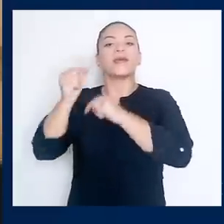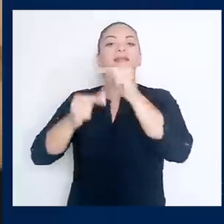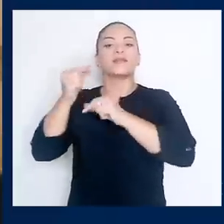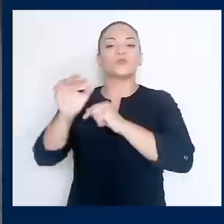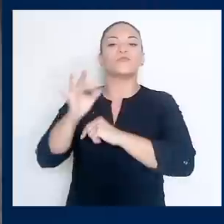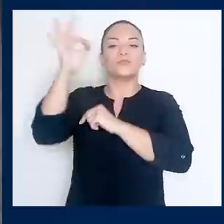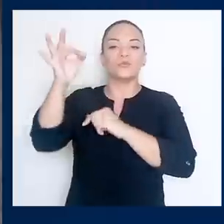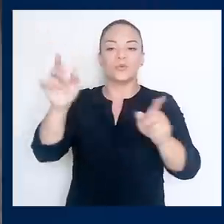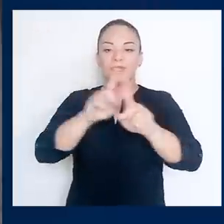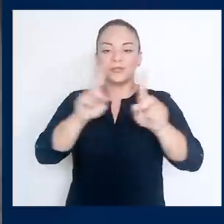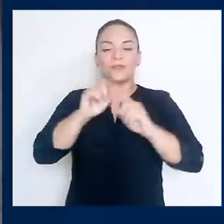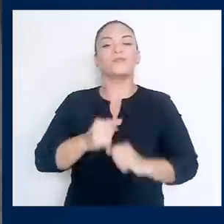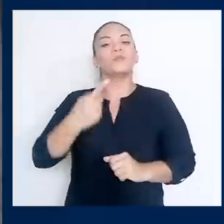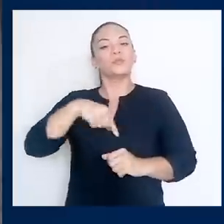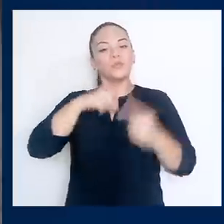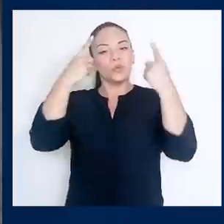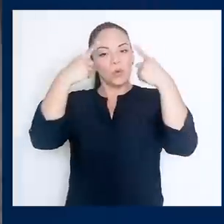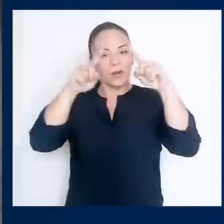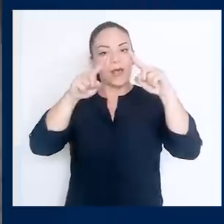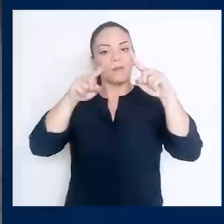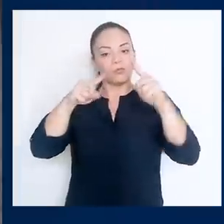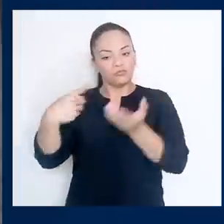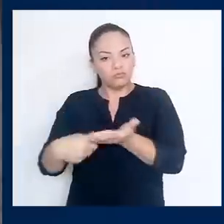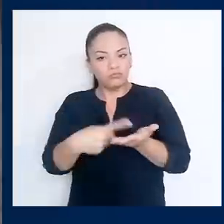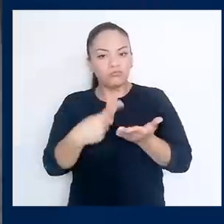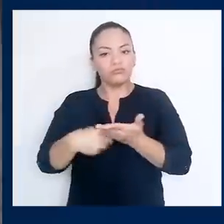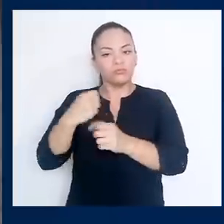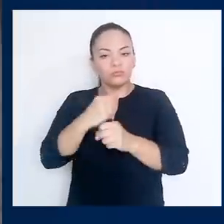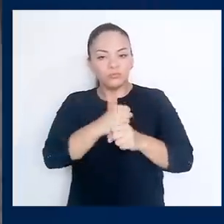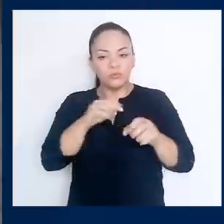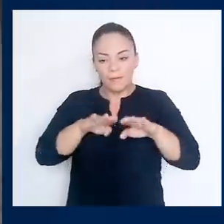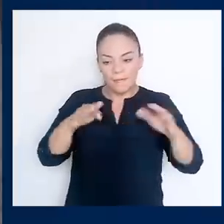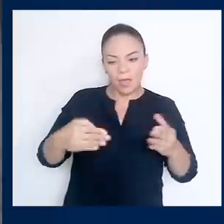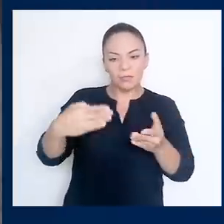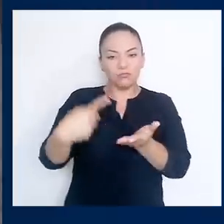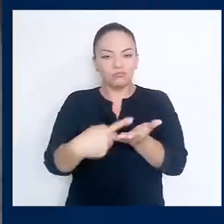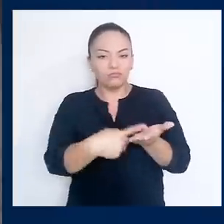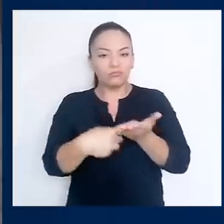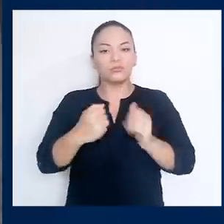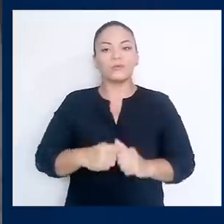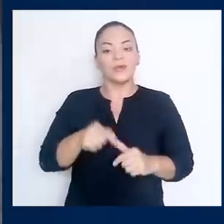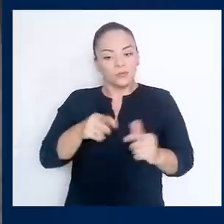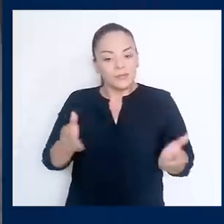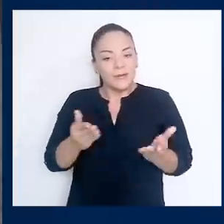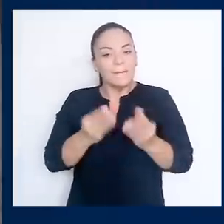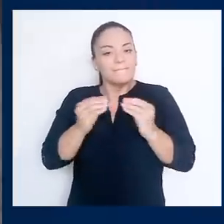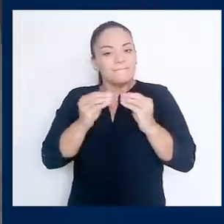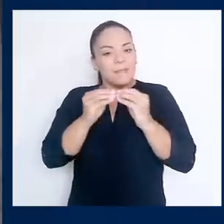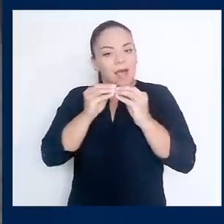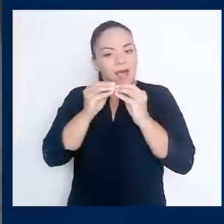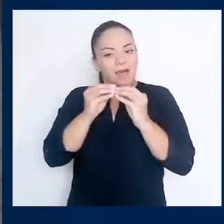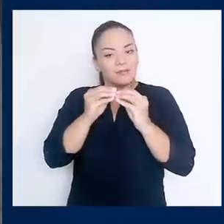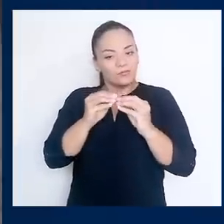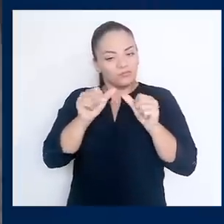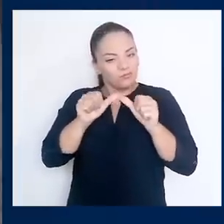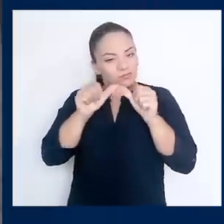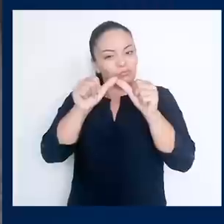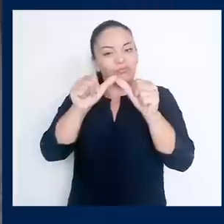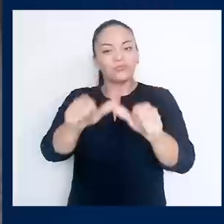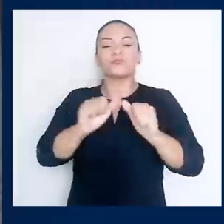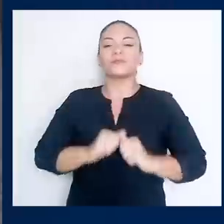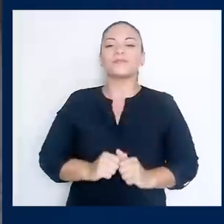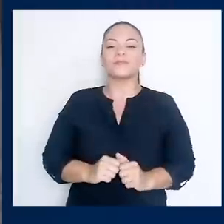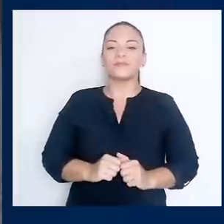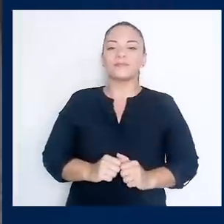futuras. Hemos logrado mesas de trabajo que nos impulsan a ir aún más lejos y elevar nuestras